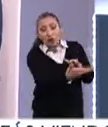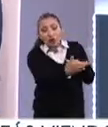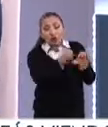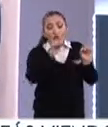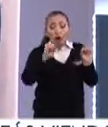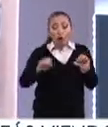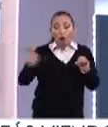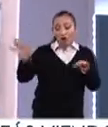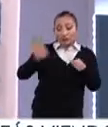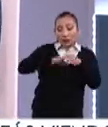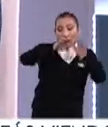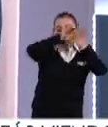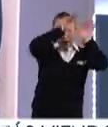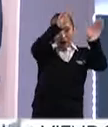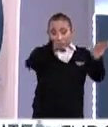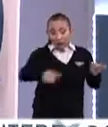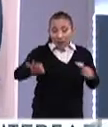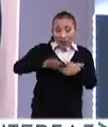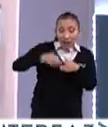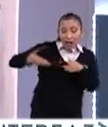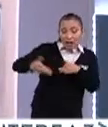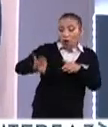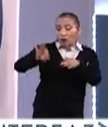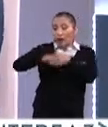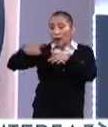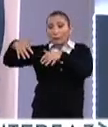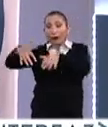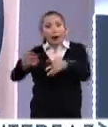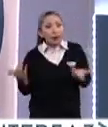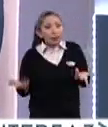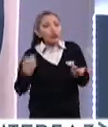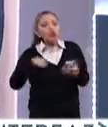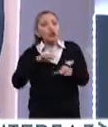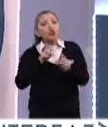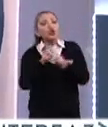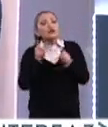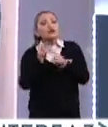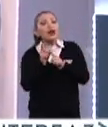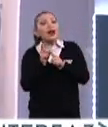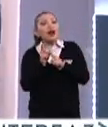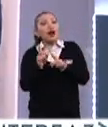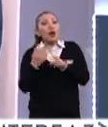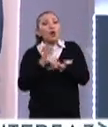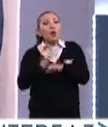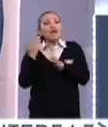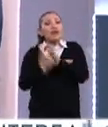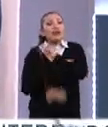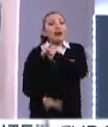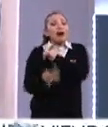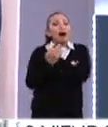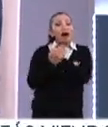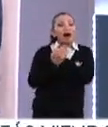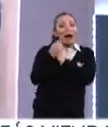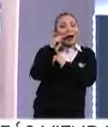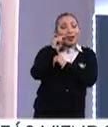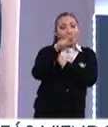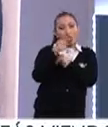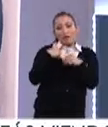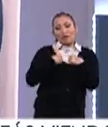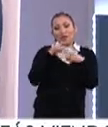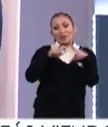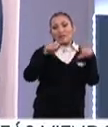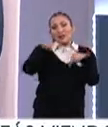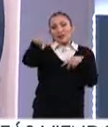en laderas de los cerros, cercano a los arroyos o a los ríos, nuestra vulnerabilidad es diferenciada. Y el MOOC nos ofrece varias